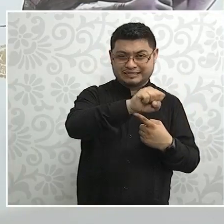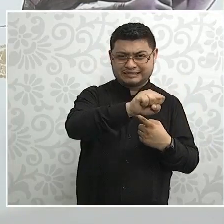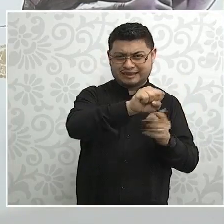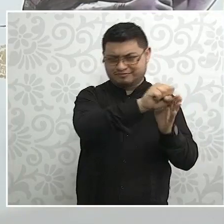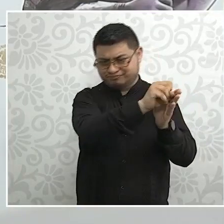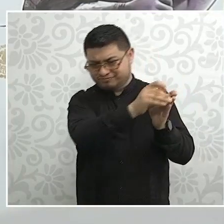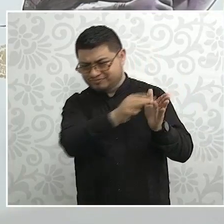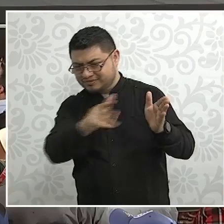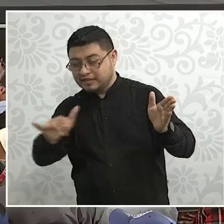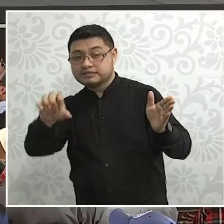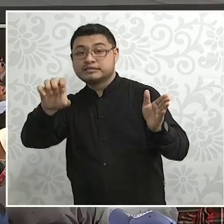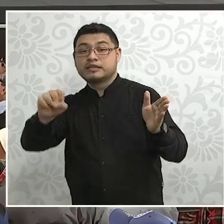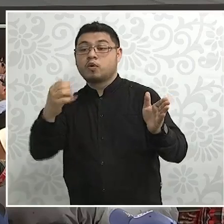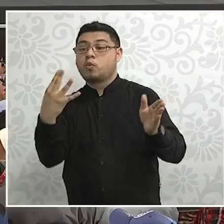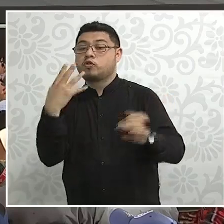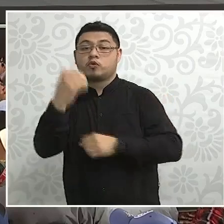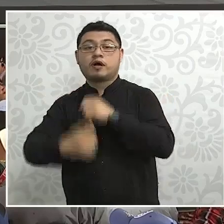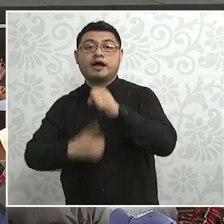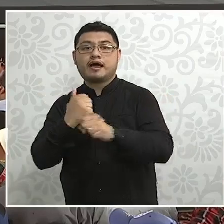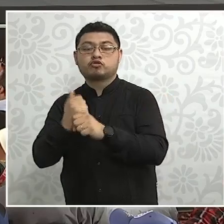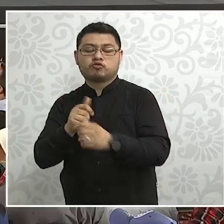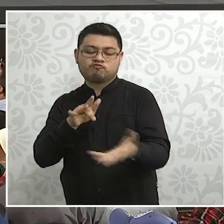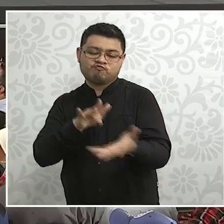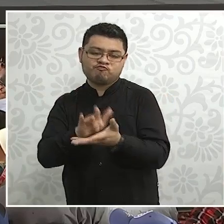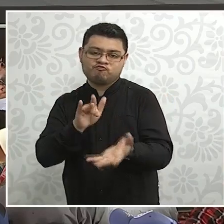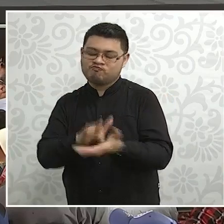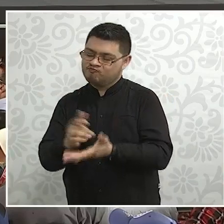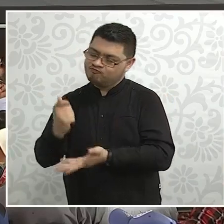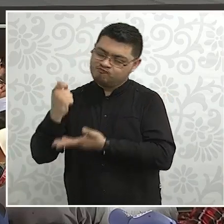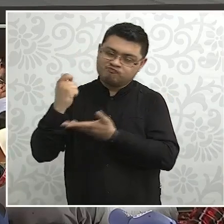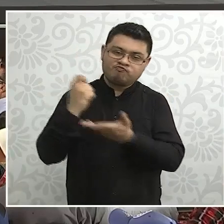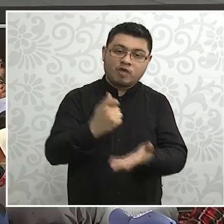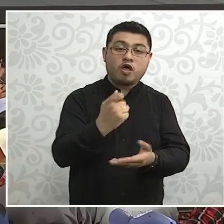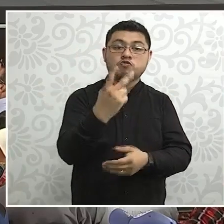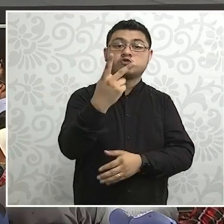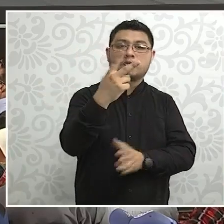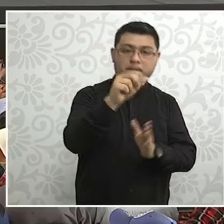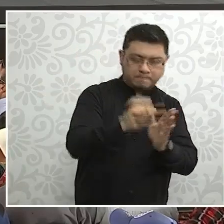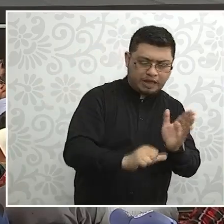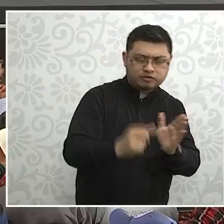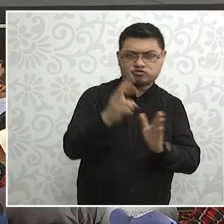años de edad van a tener un apoyo bimestral, todas.